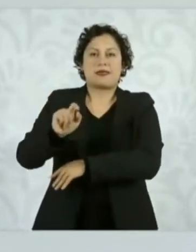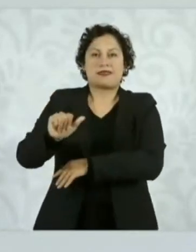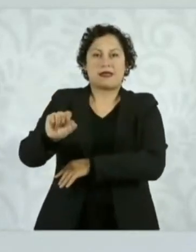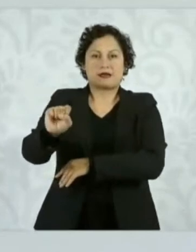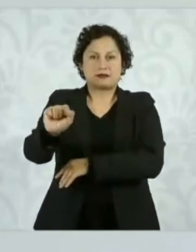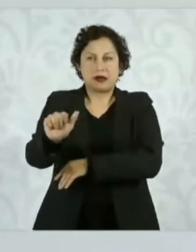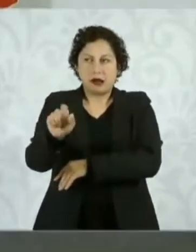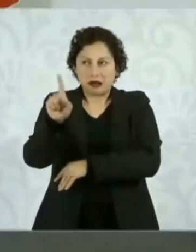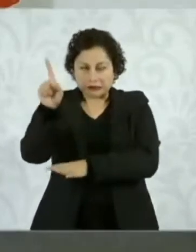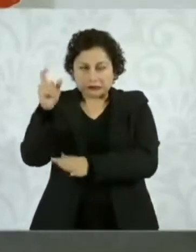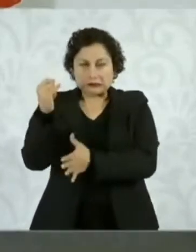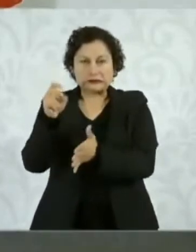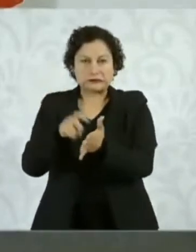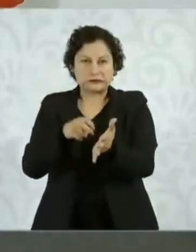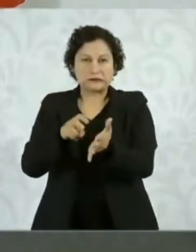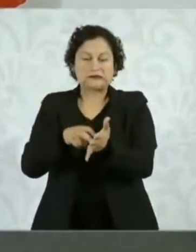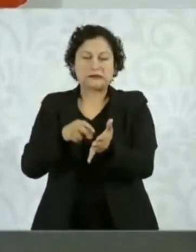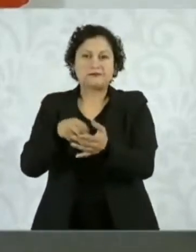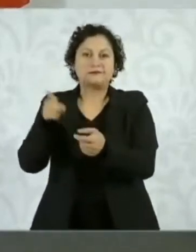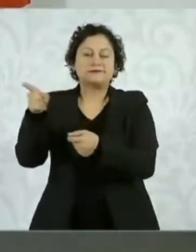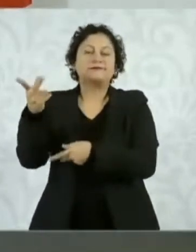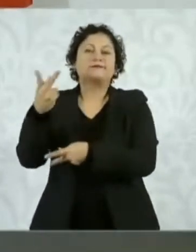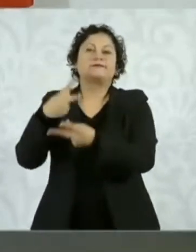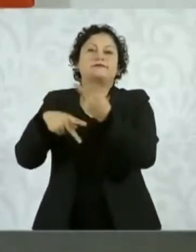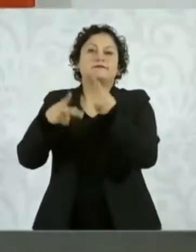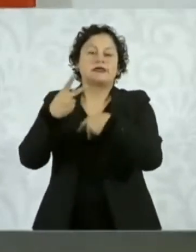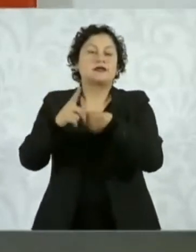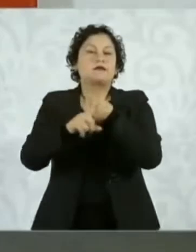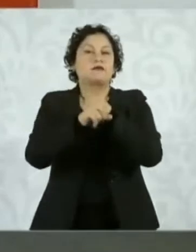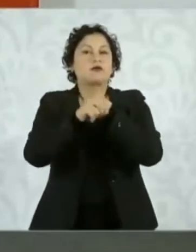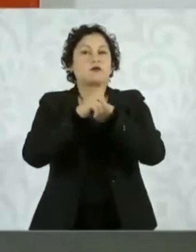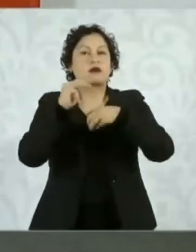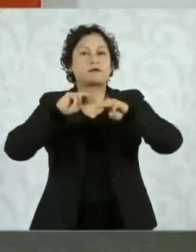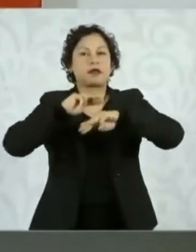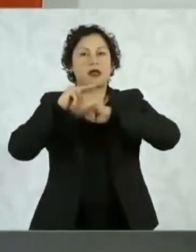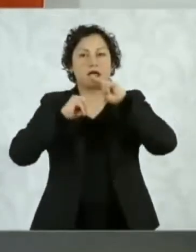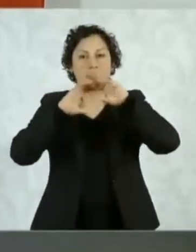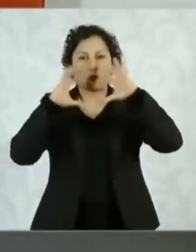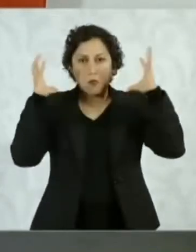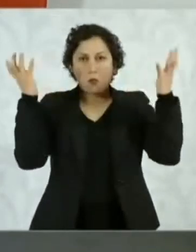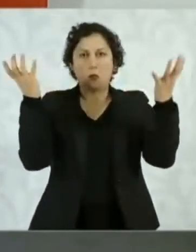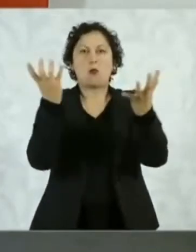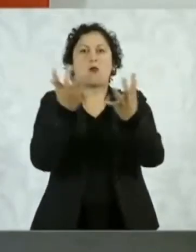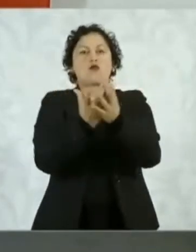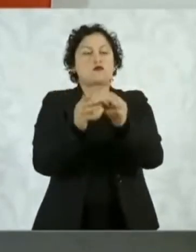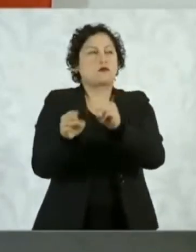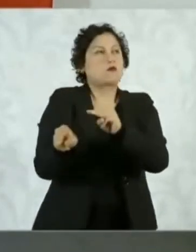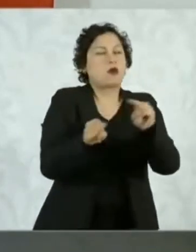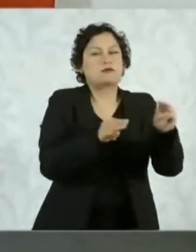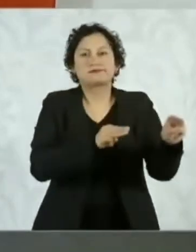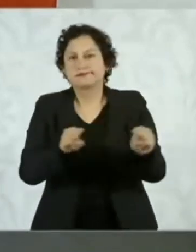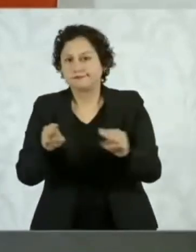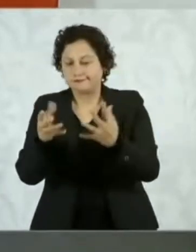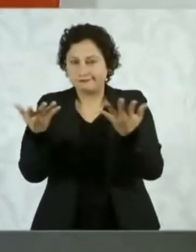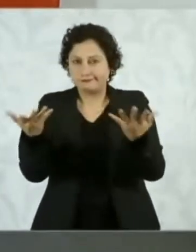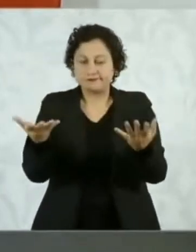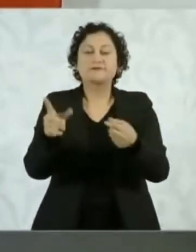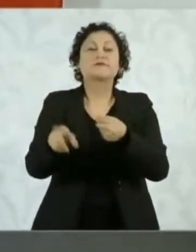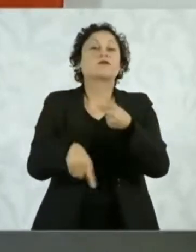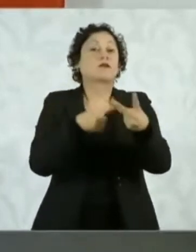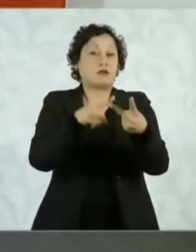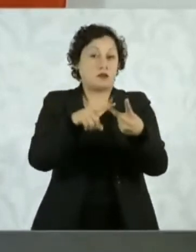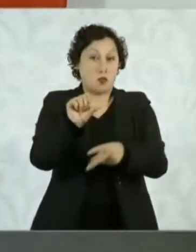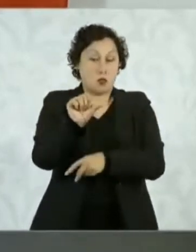que afectan los capitales en todo el mundo. O el movimiento de capitales en todo el mundo. Y la otra